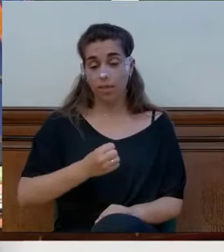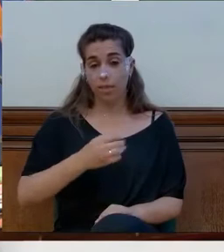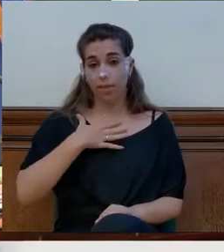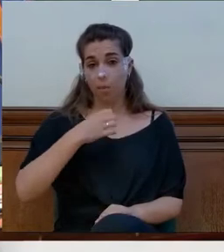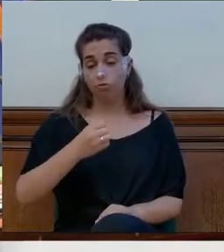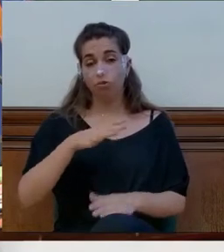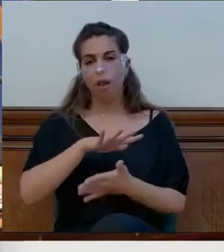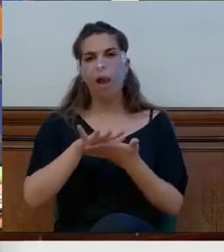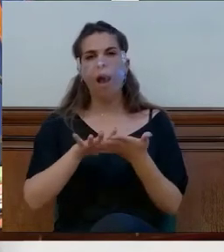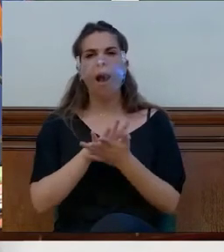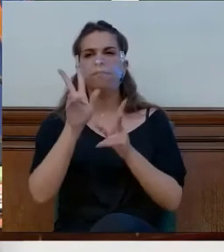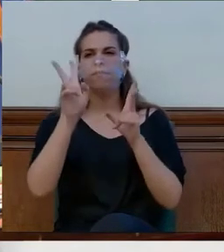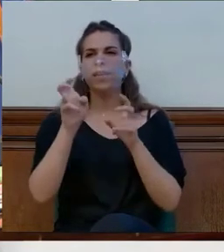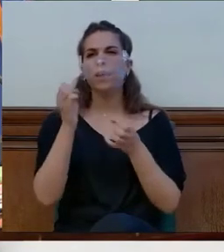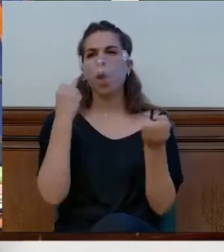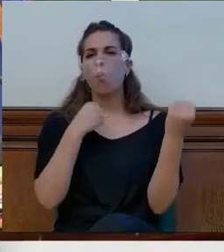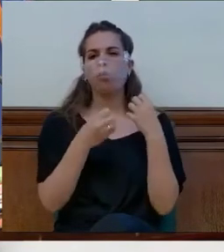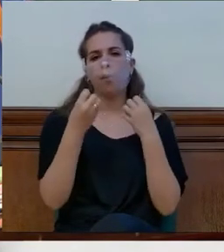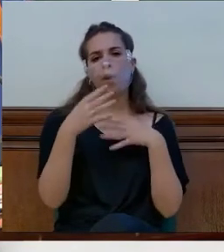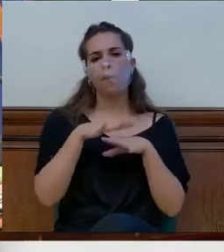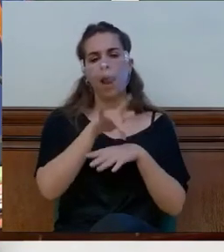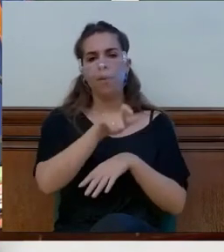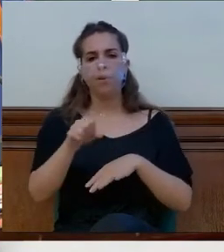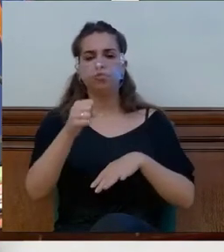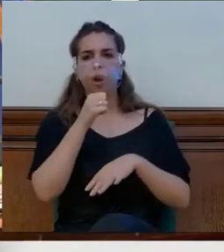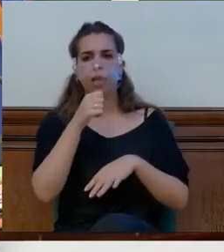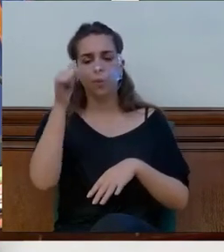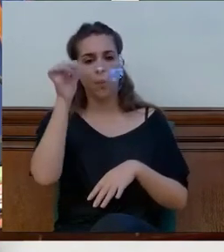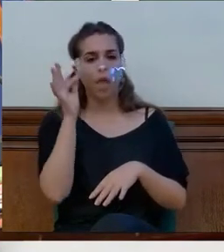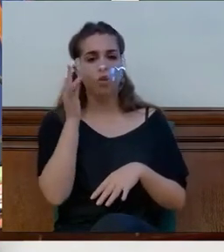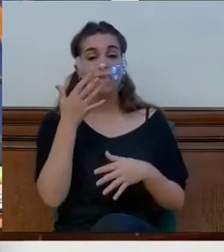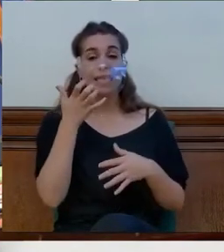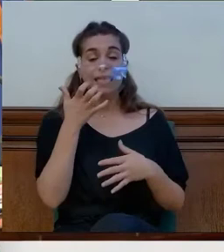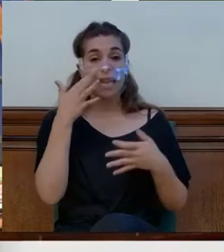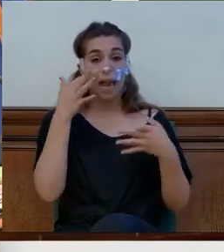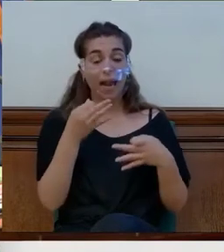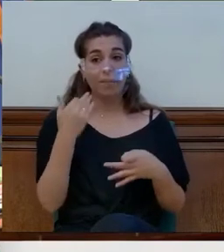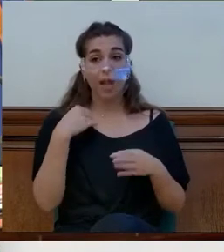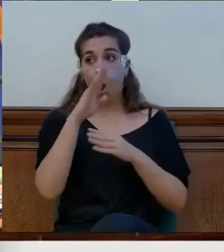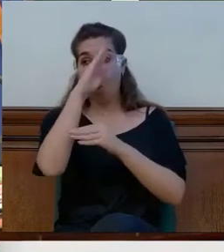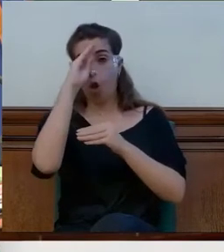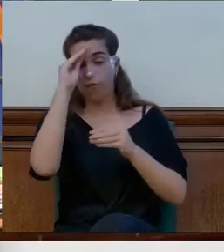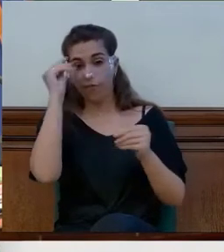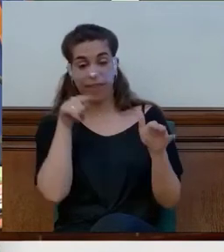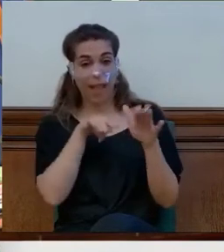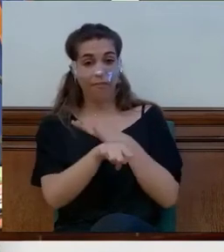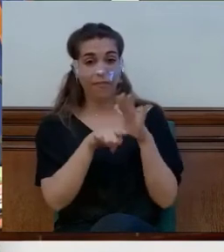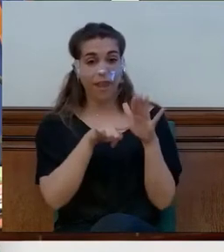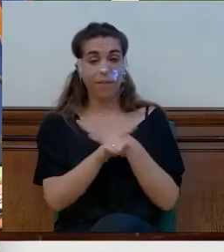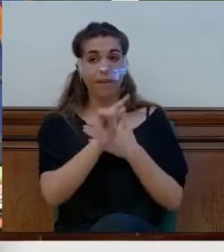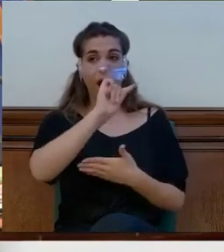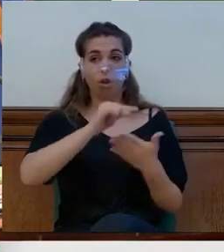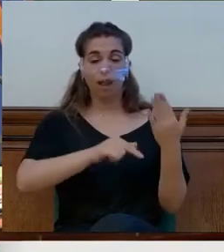a los mayores cuando se les olvida tramitar el contrato del personal que les atiende en los centros de